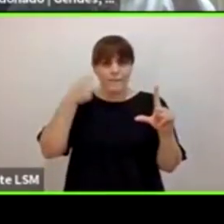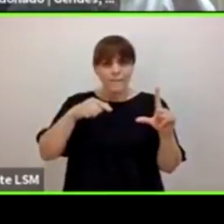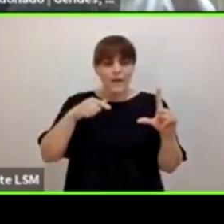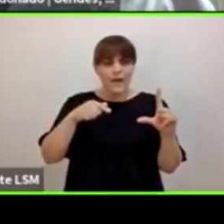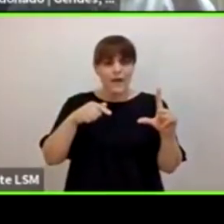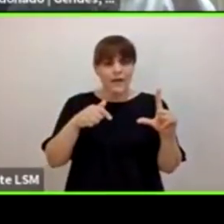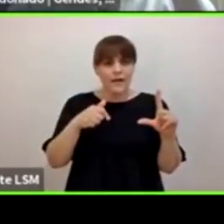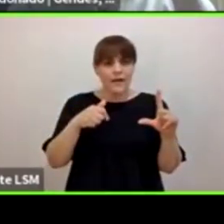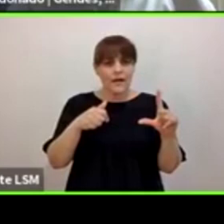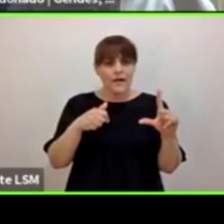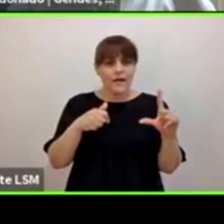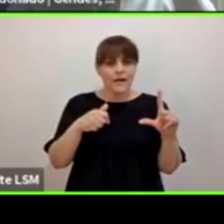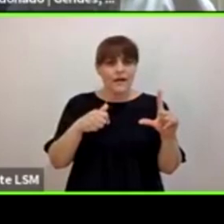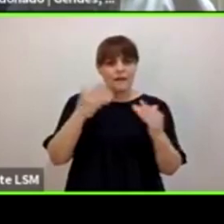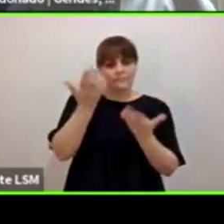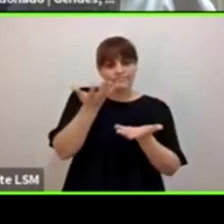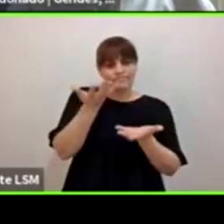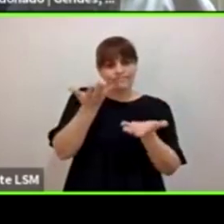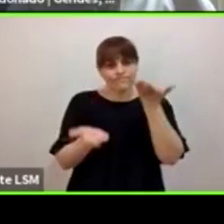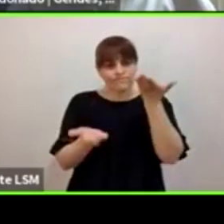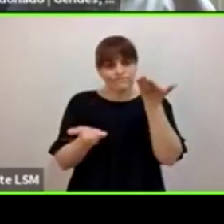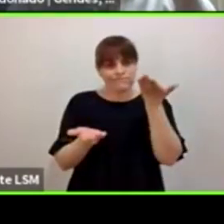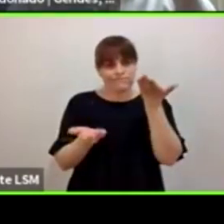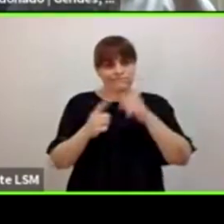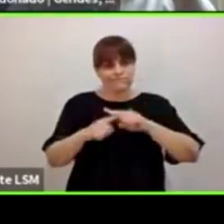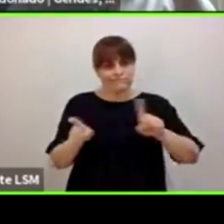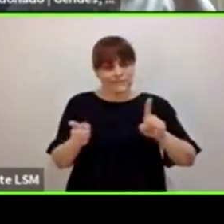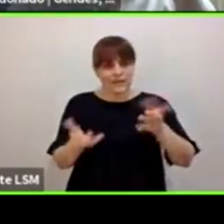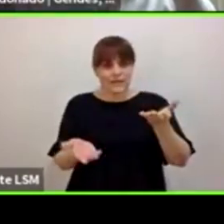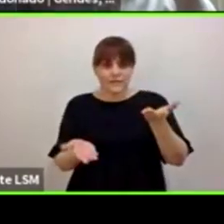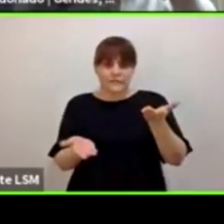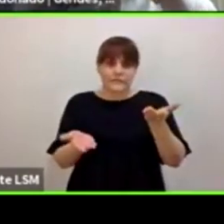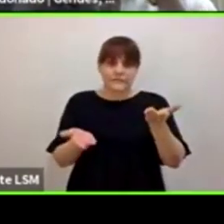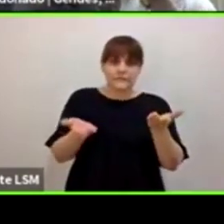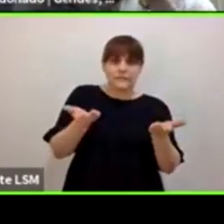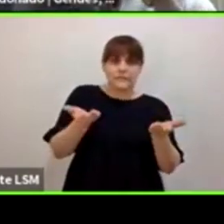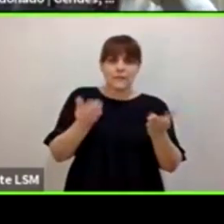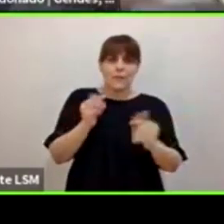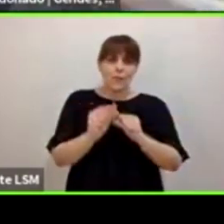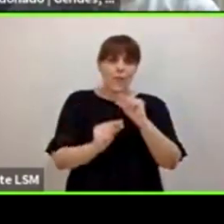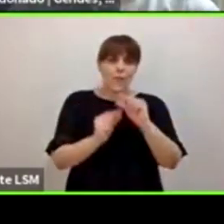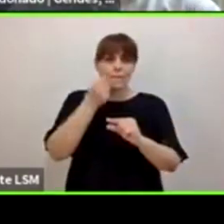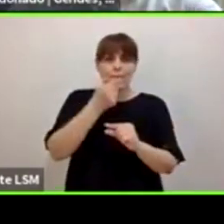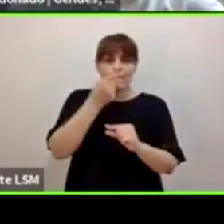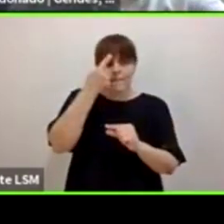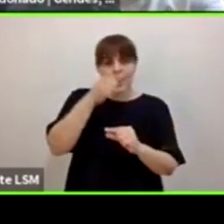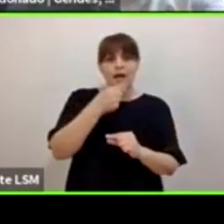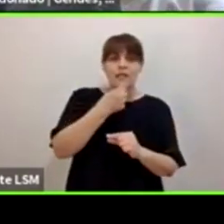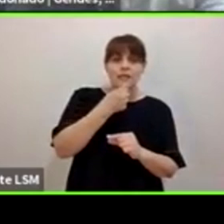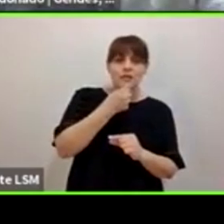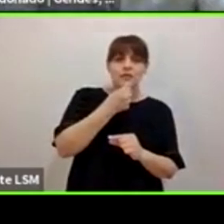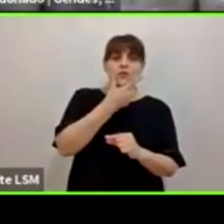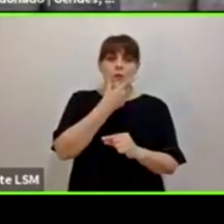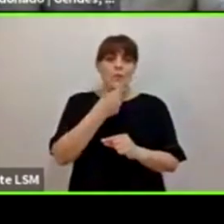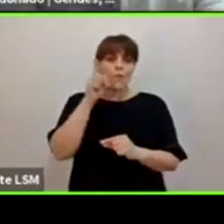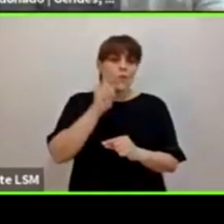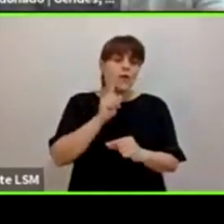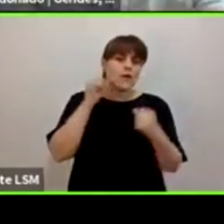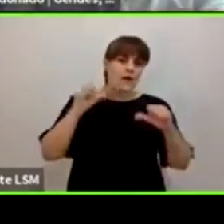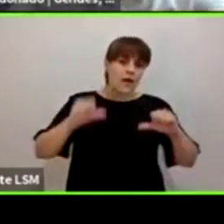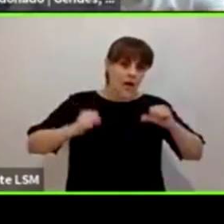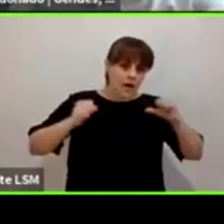de tanta desigualdad en términos de pobreza, sobre todo para niñas, niños y adolescentes. No veo que